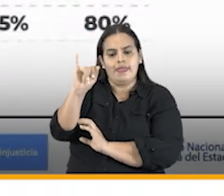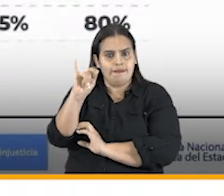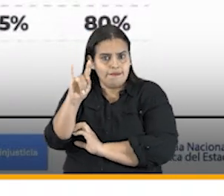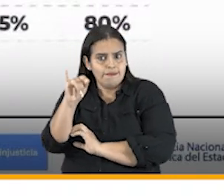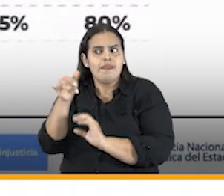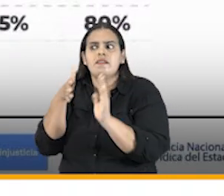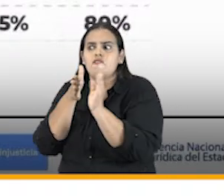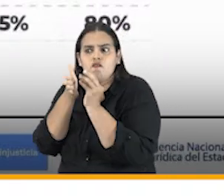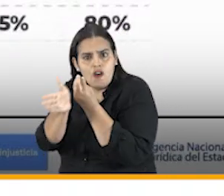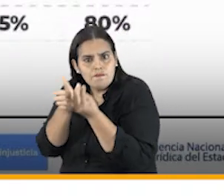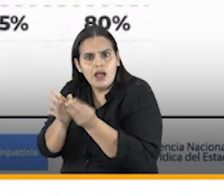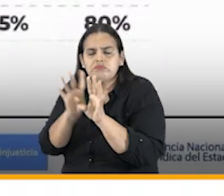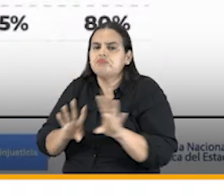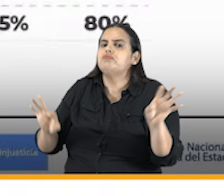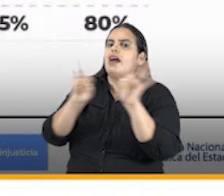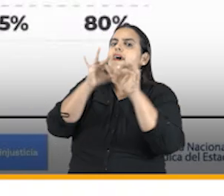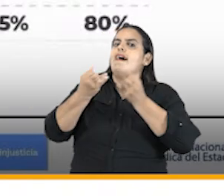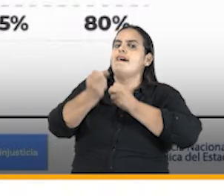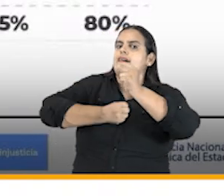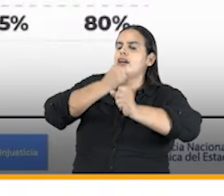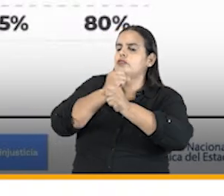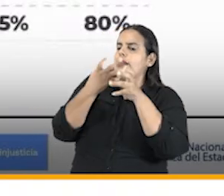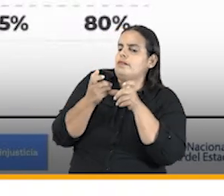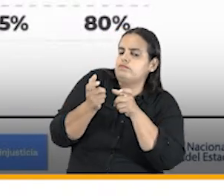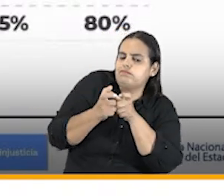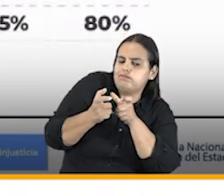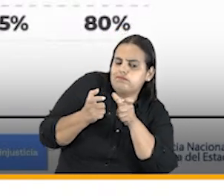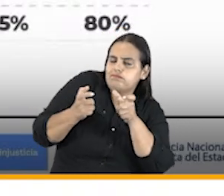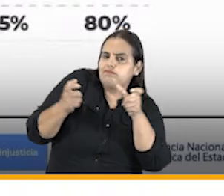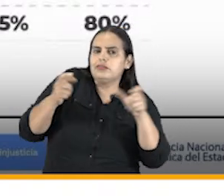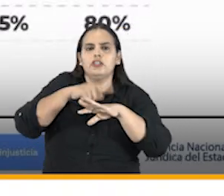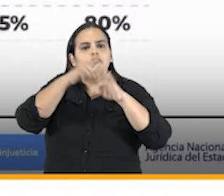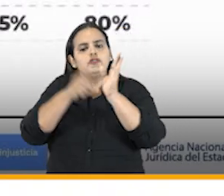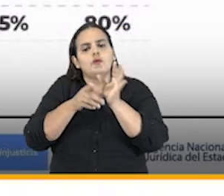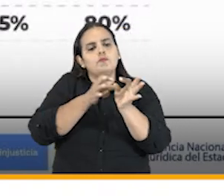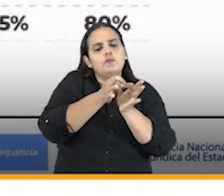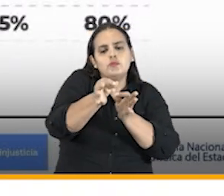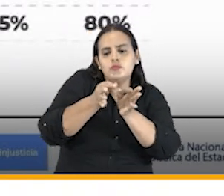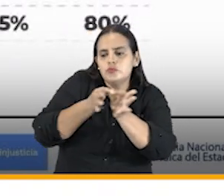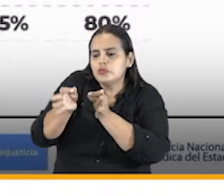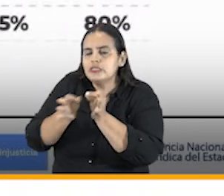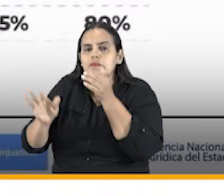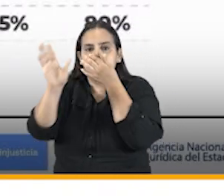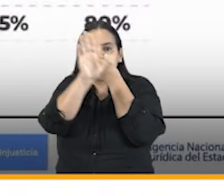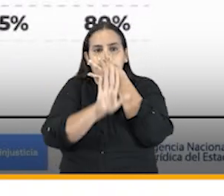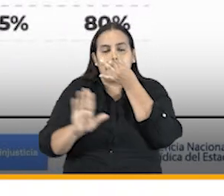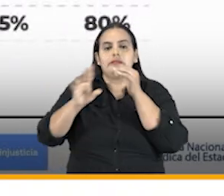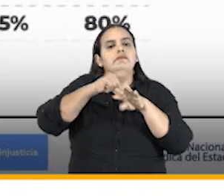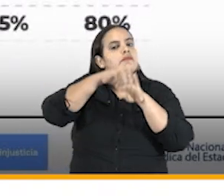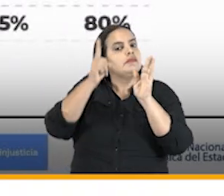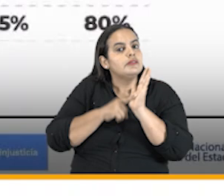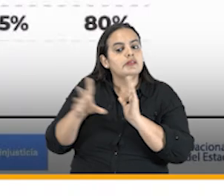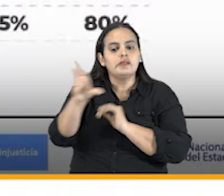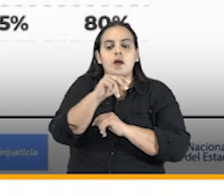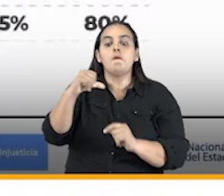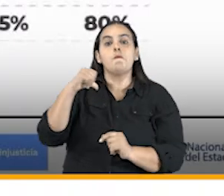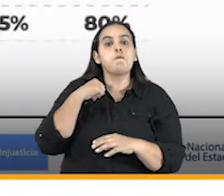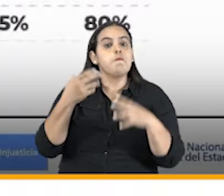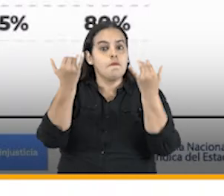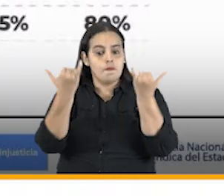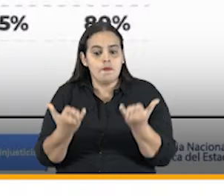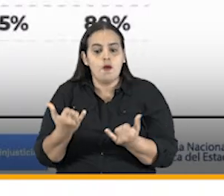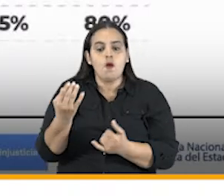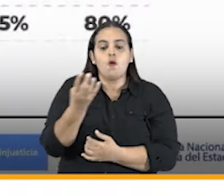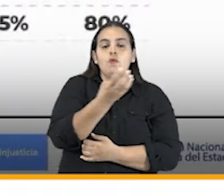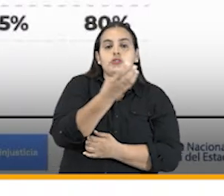esperamos ampliar a los territorios a los municipios y departamentos tenemos hoy en día 428